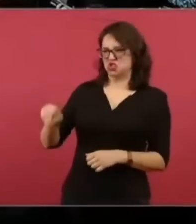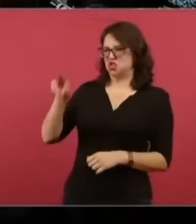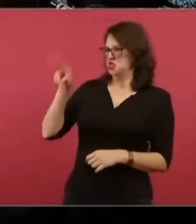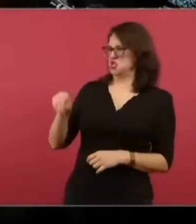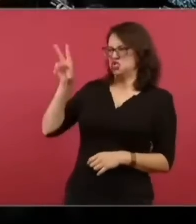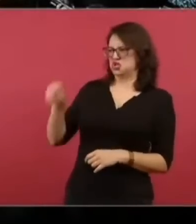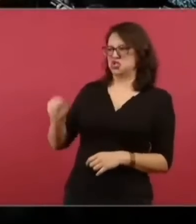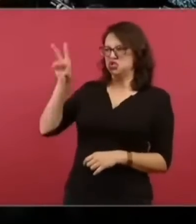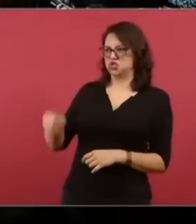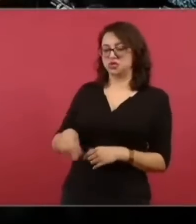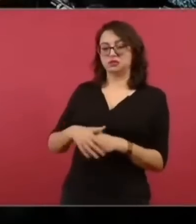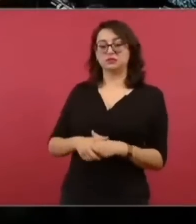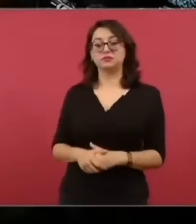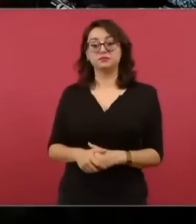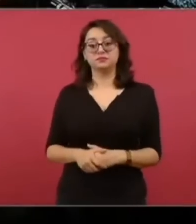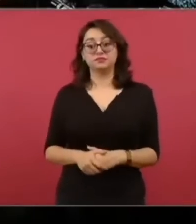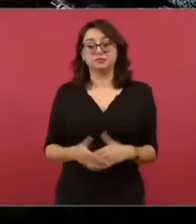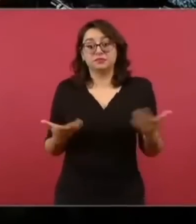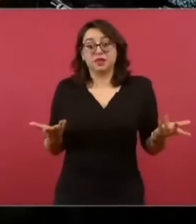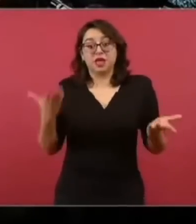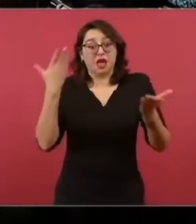sin y casos